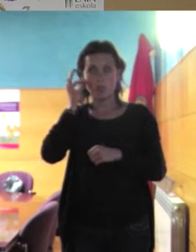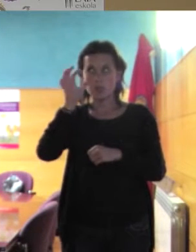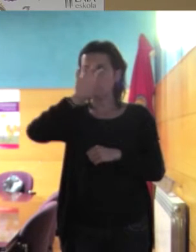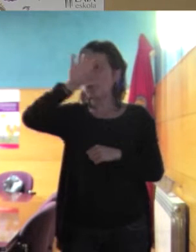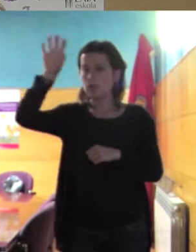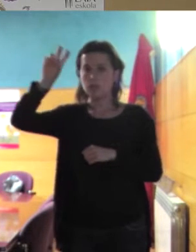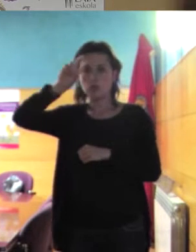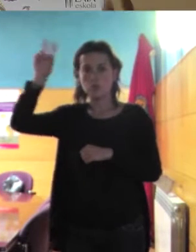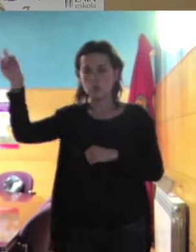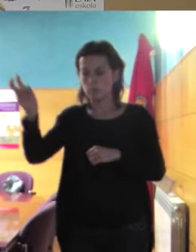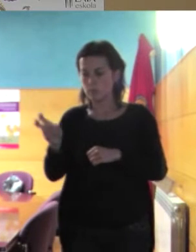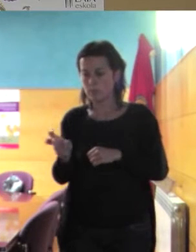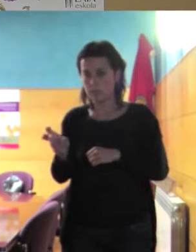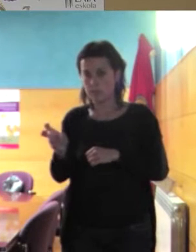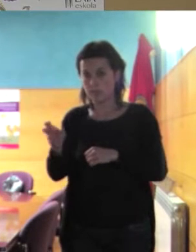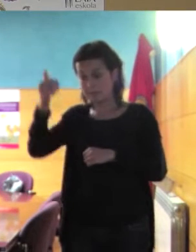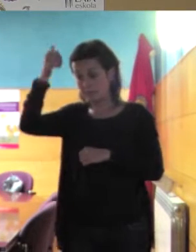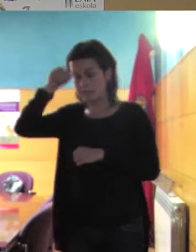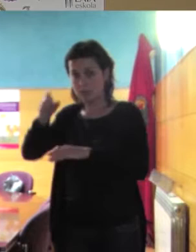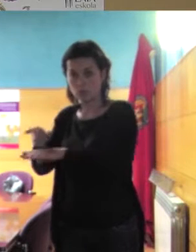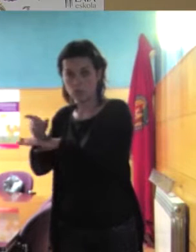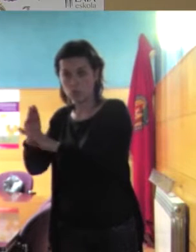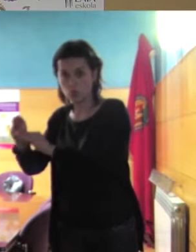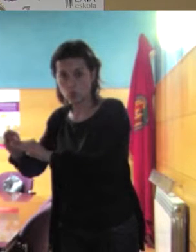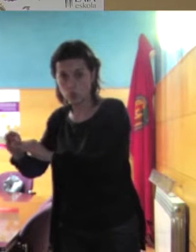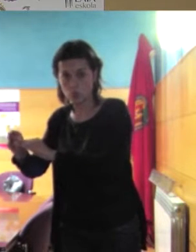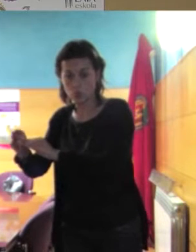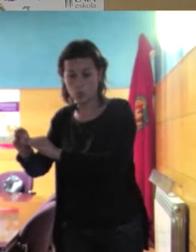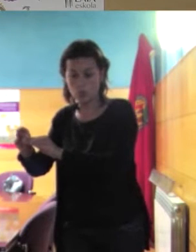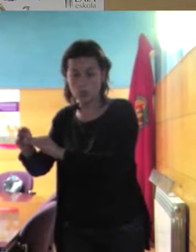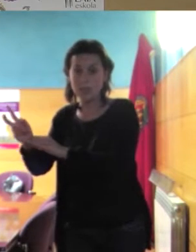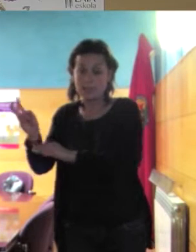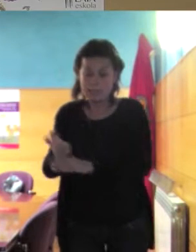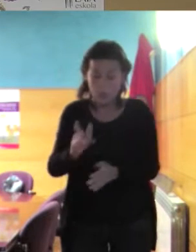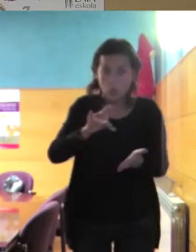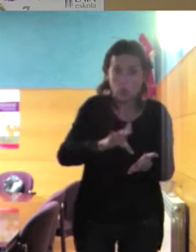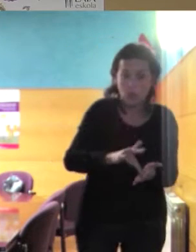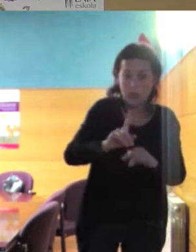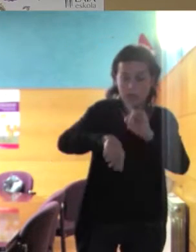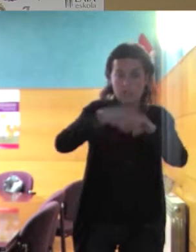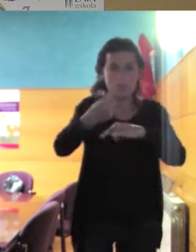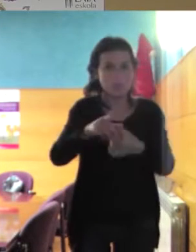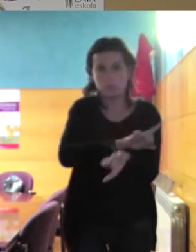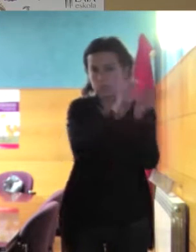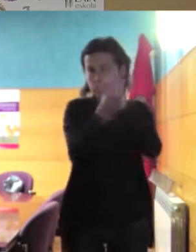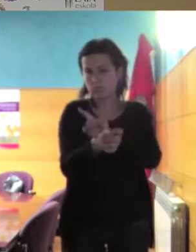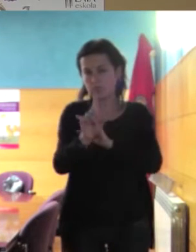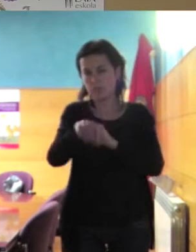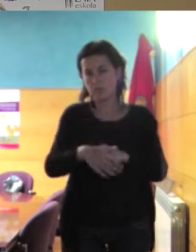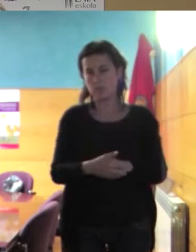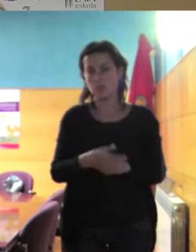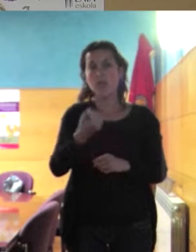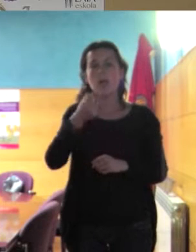no es el mismo que el patriarcado que había aquí cuando ellas llegaron y el que hay ahora y entonces Alicia